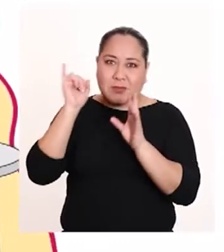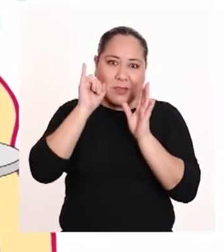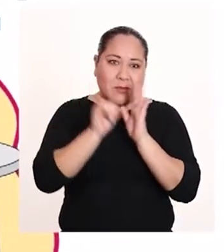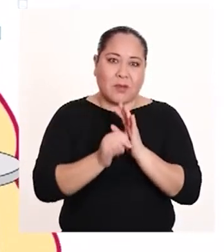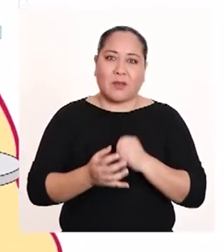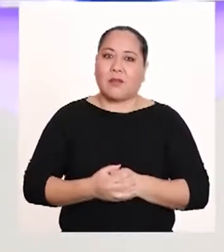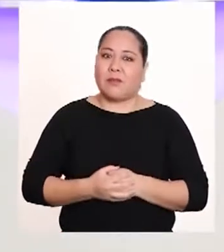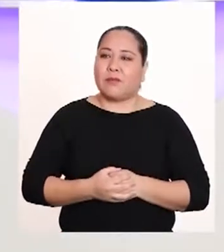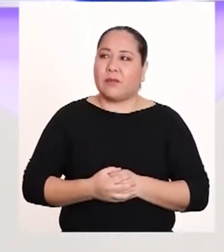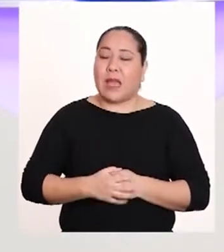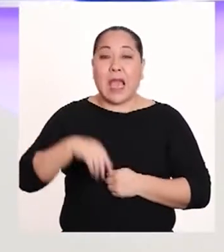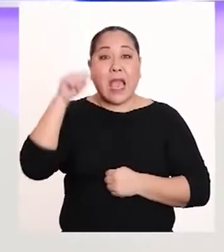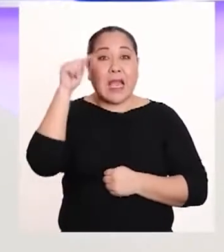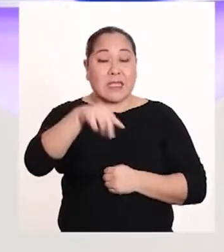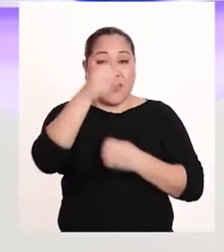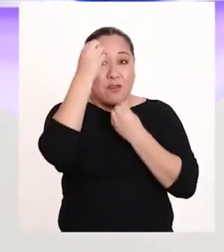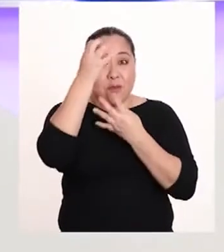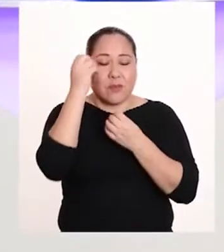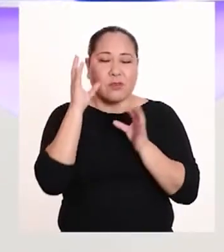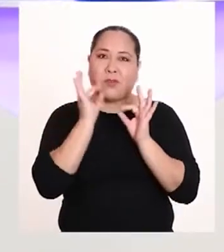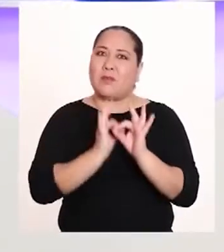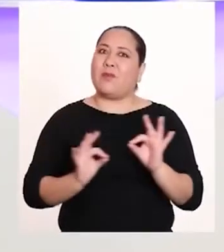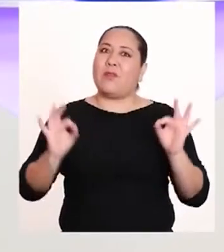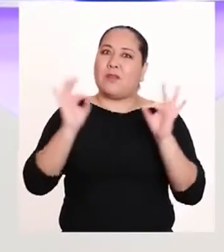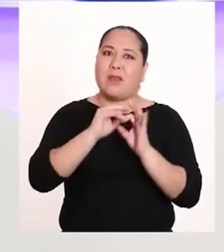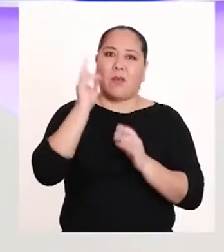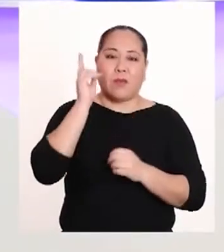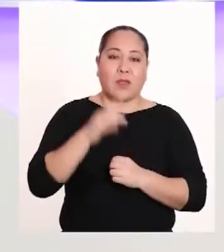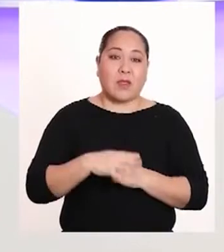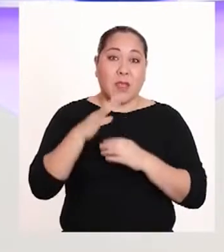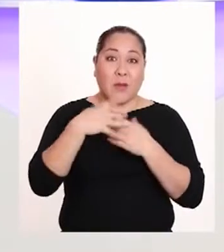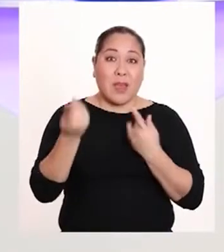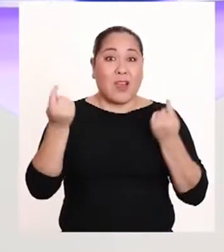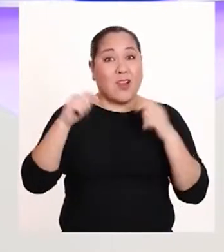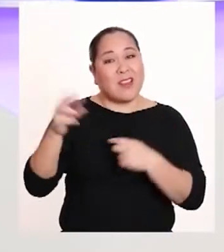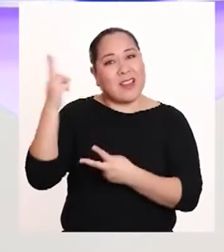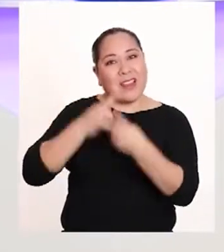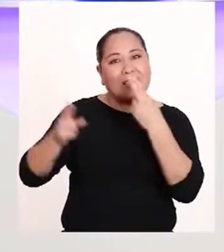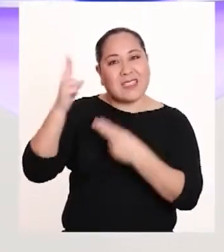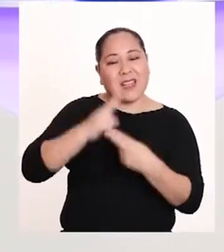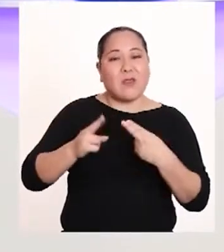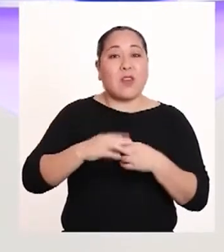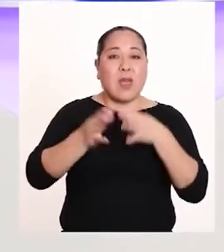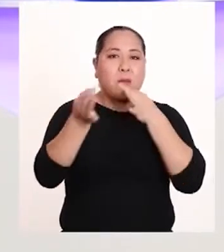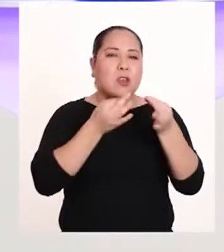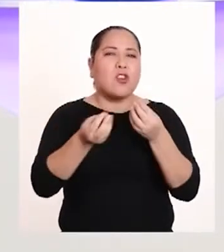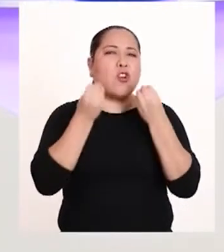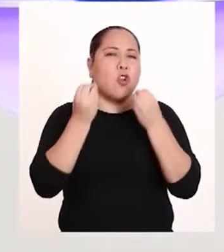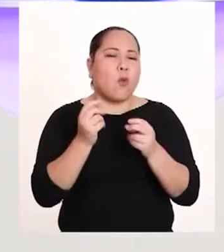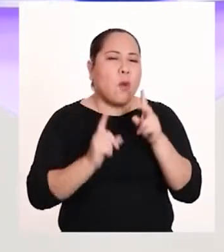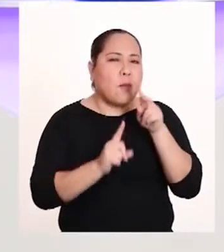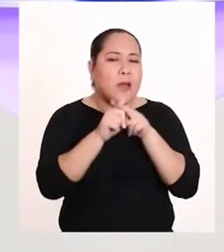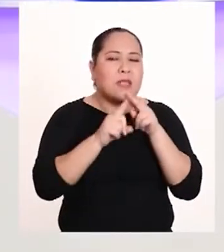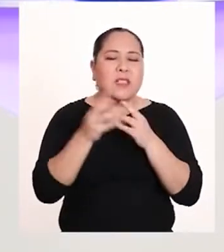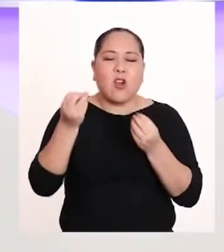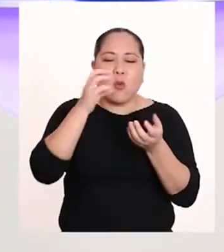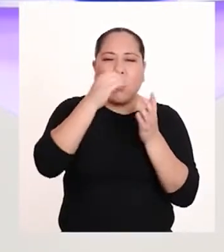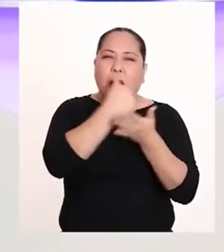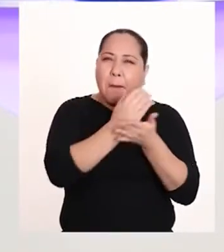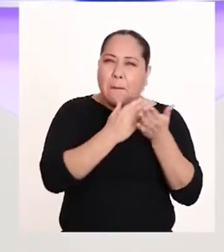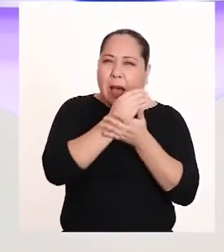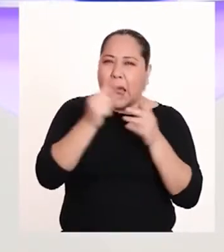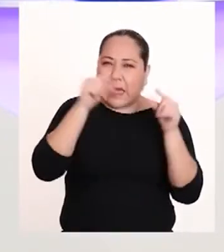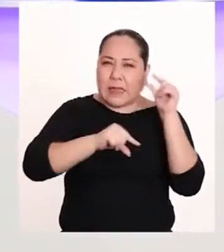en la figura. Es una información sumamente útil, profesora. Luego del corte, volveremos con la explicación de cómo se forman y qué